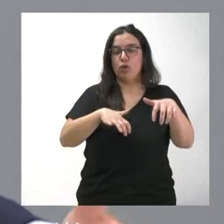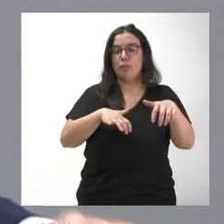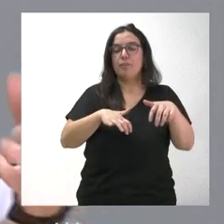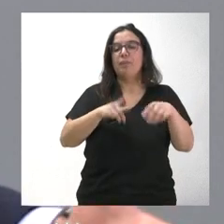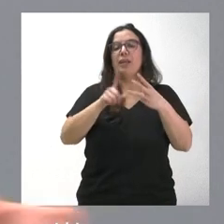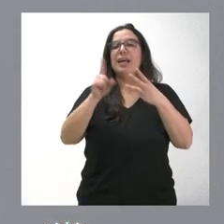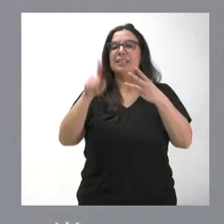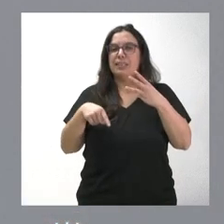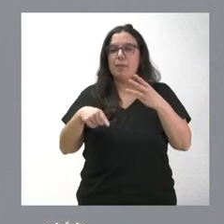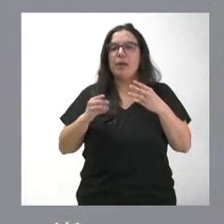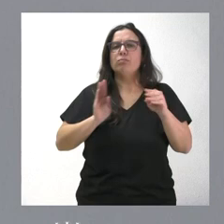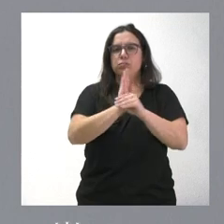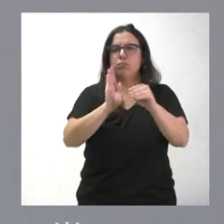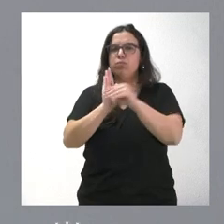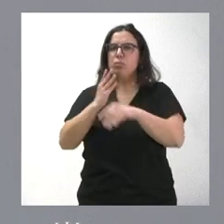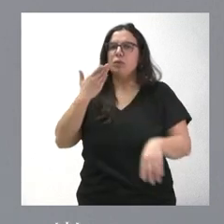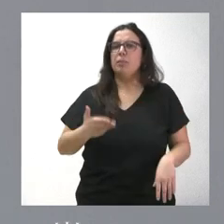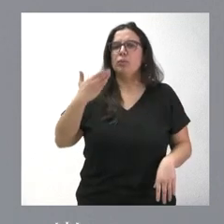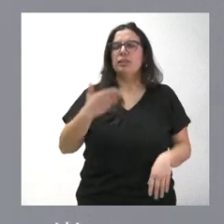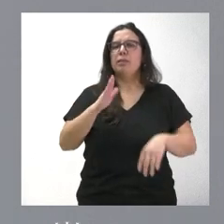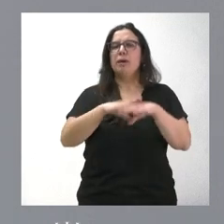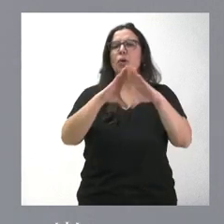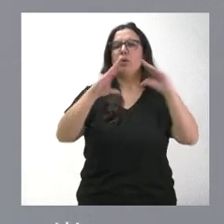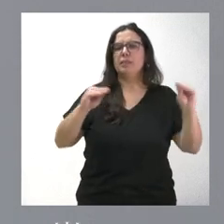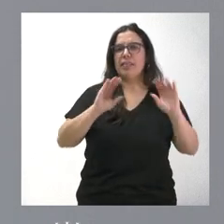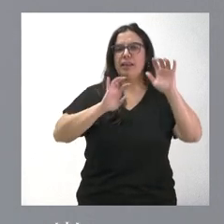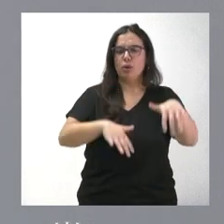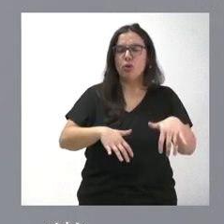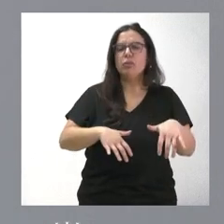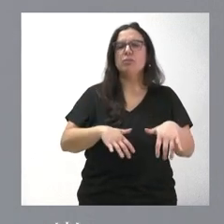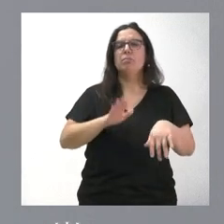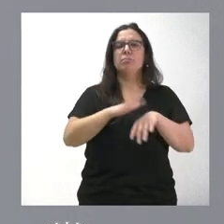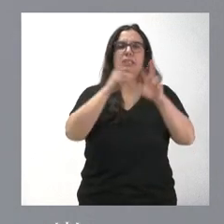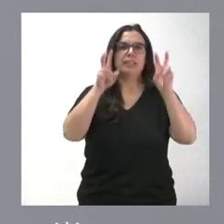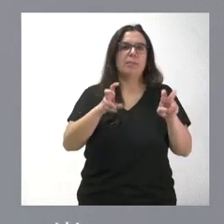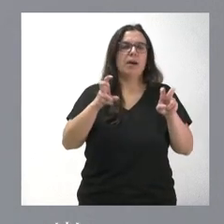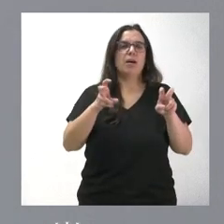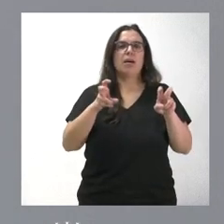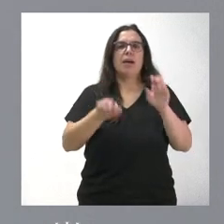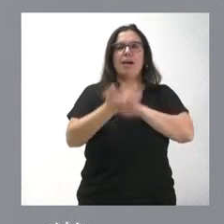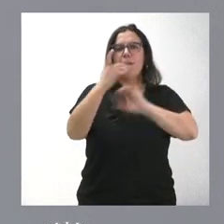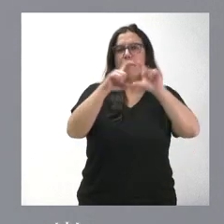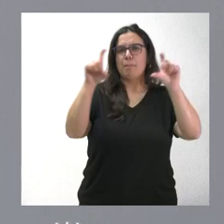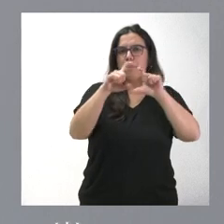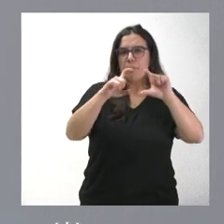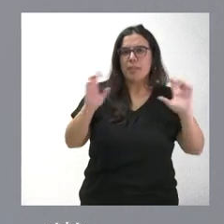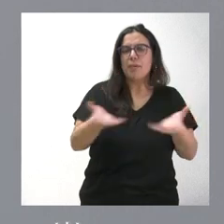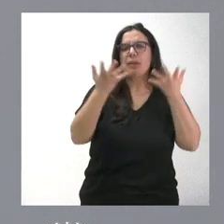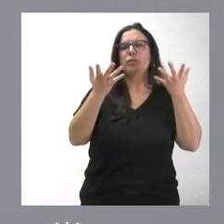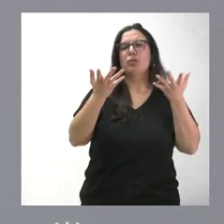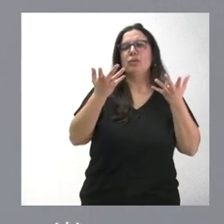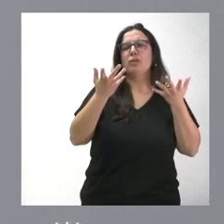Hay aportaciones muy relevantes a la Universidad de León para materia de emprendimiento, para contratación